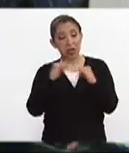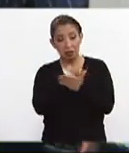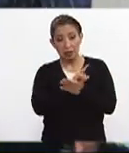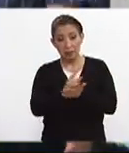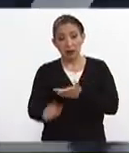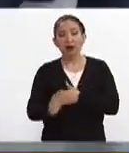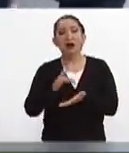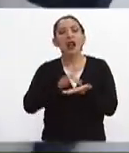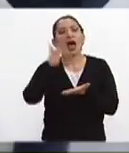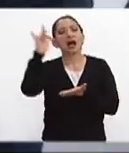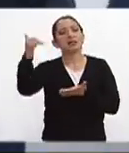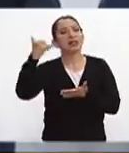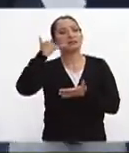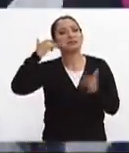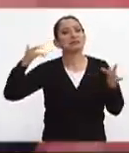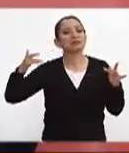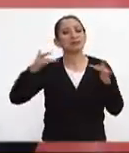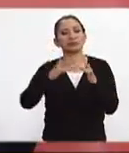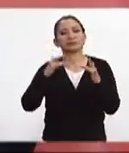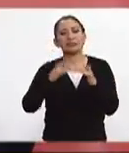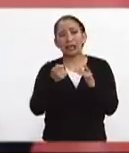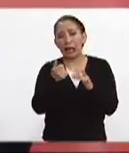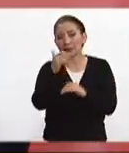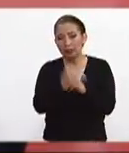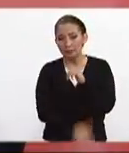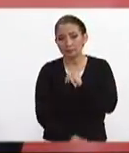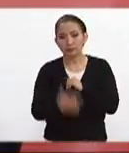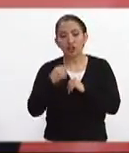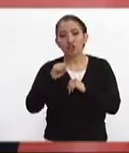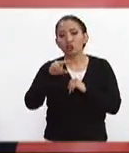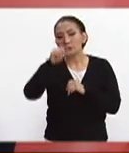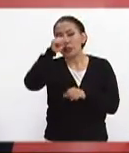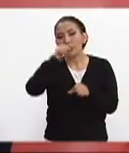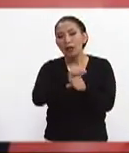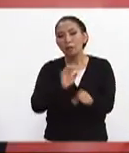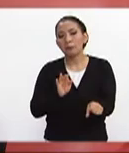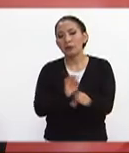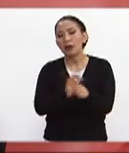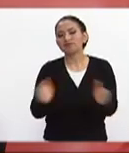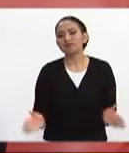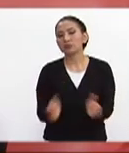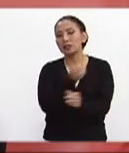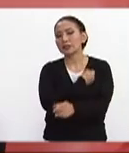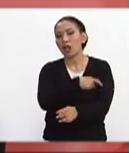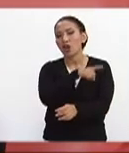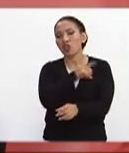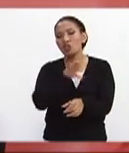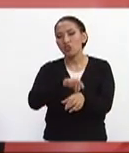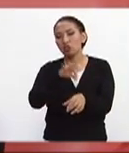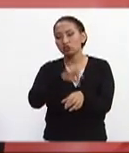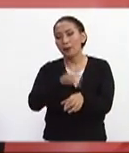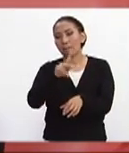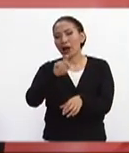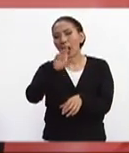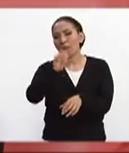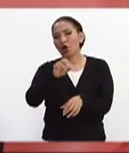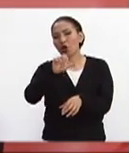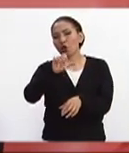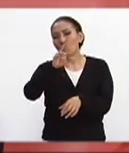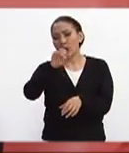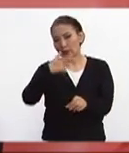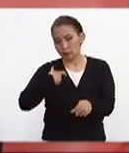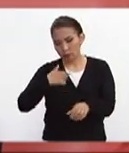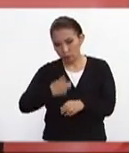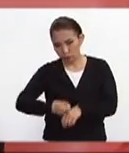transparente agradecemos que nos tome la llamada ya casi para finalizar el subsecretario de prevención y promoción de la salud del doctor Pablo Curi doctor